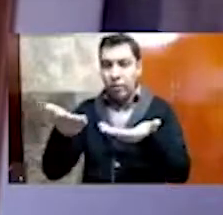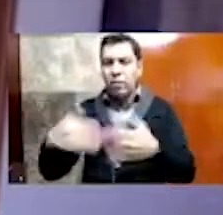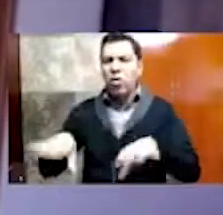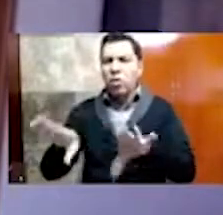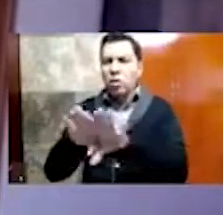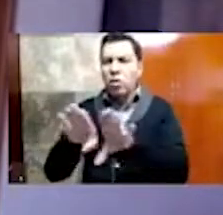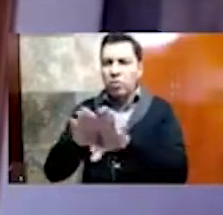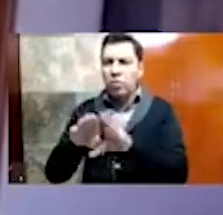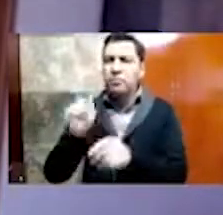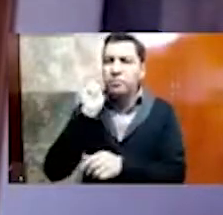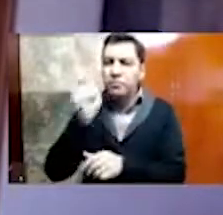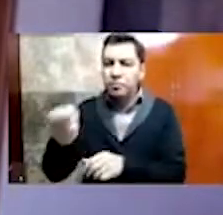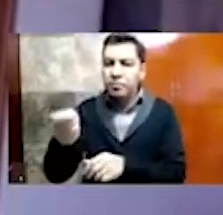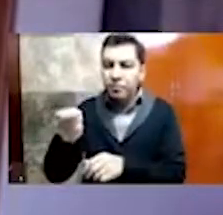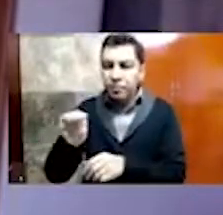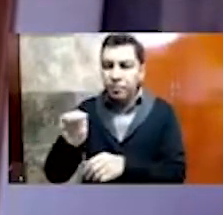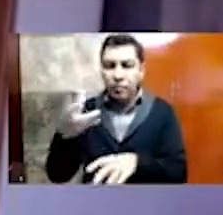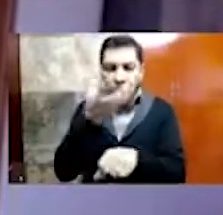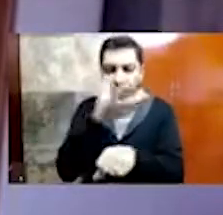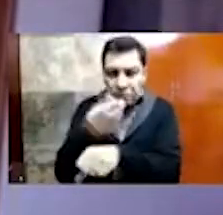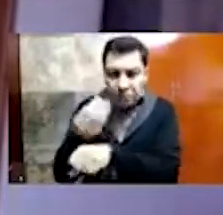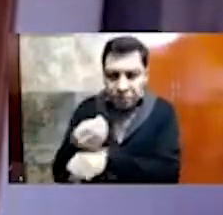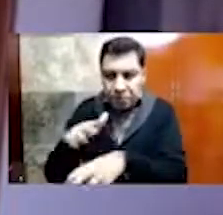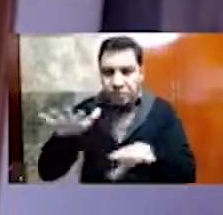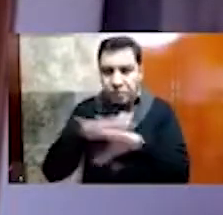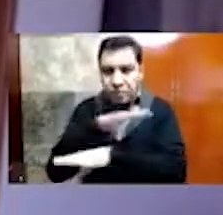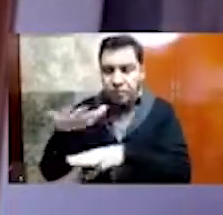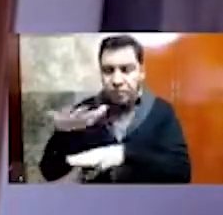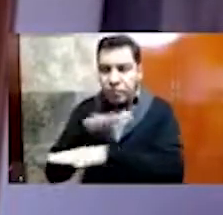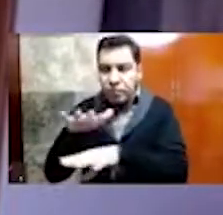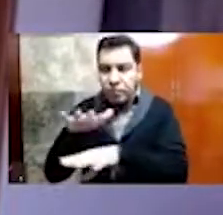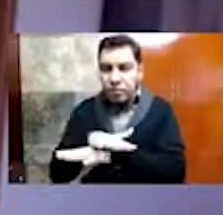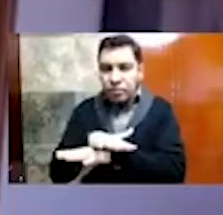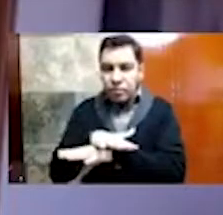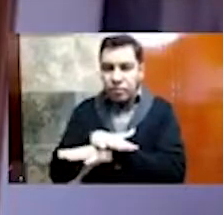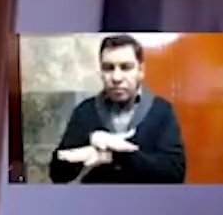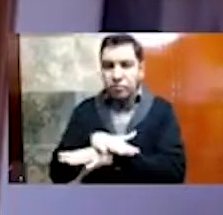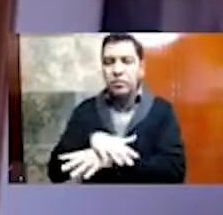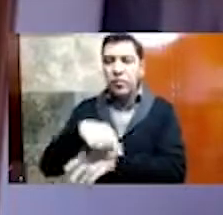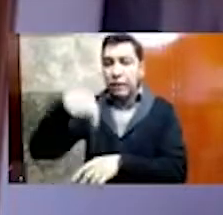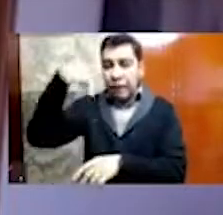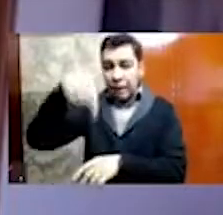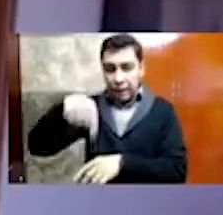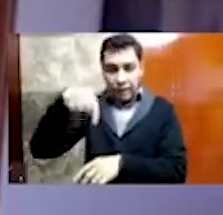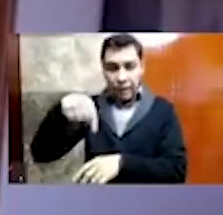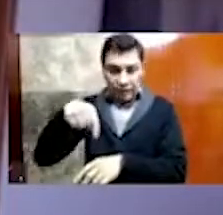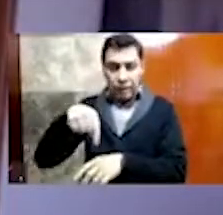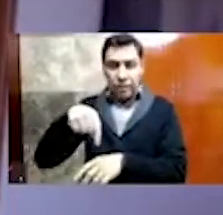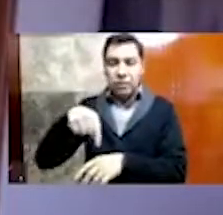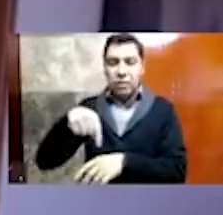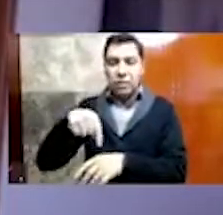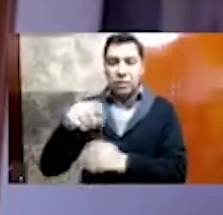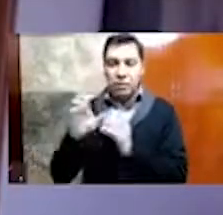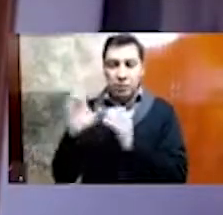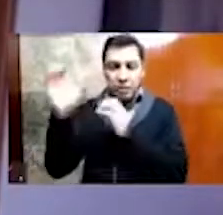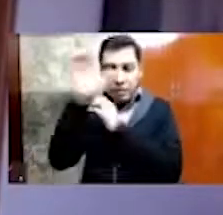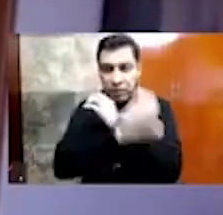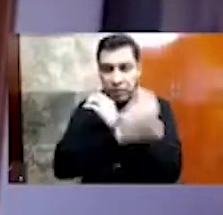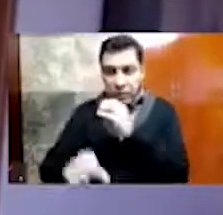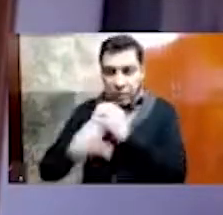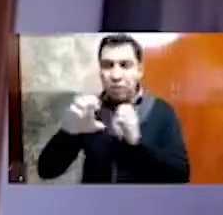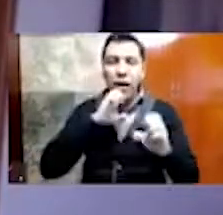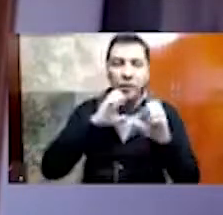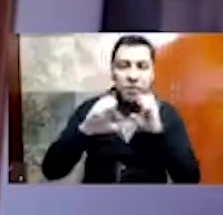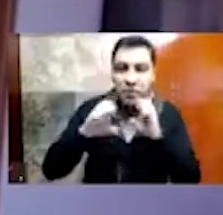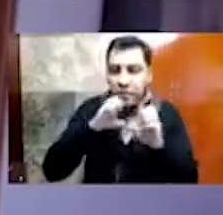creado, reformado, reeditado, son muchos. Este es un magnífico formato de entrevistas a manera de